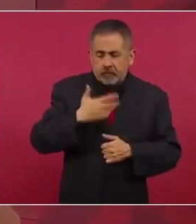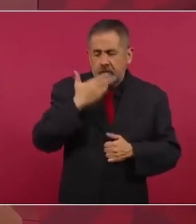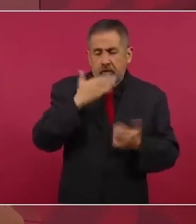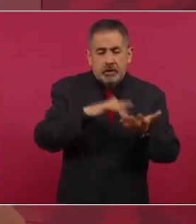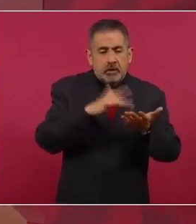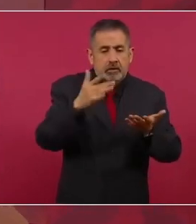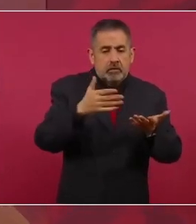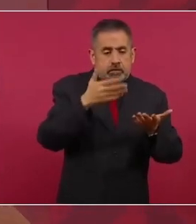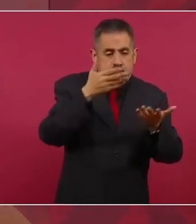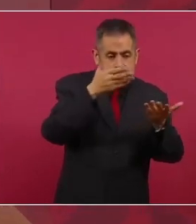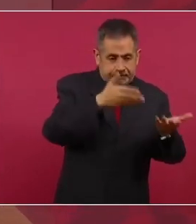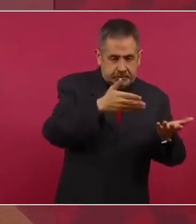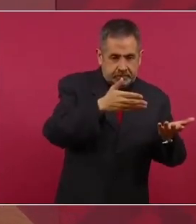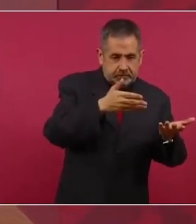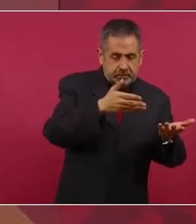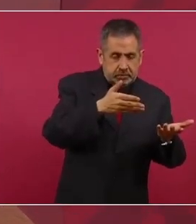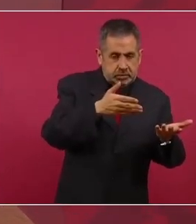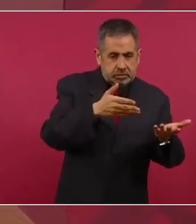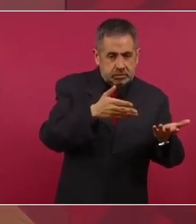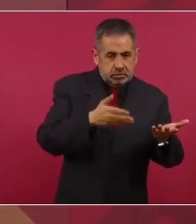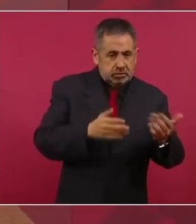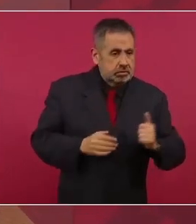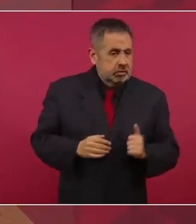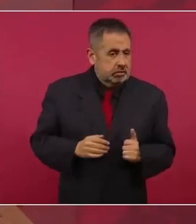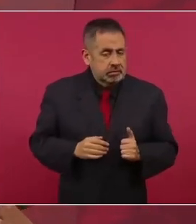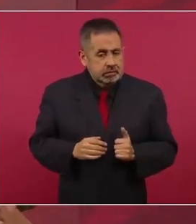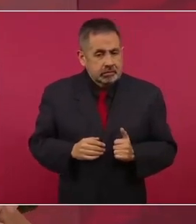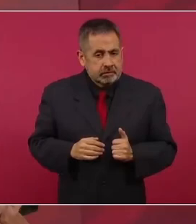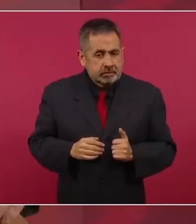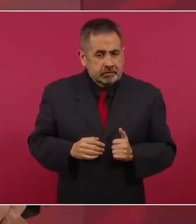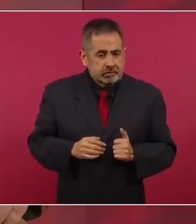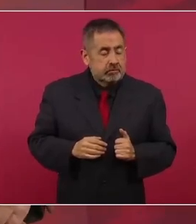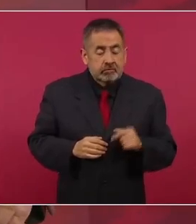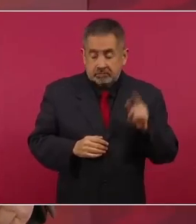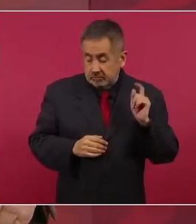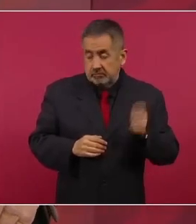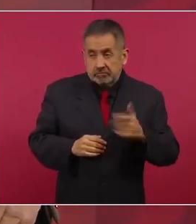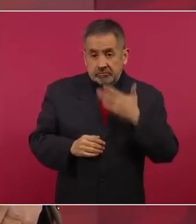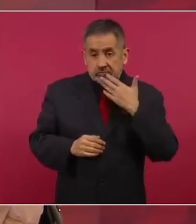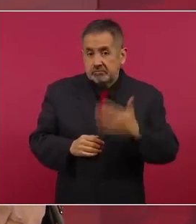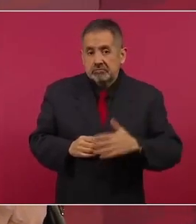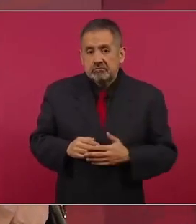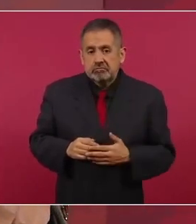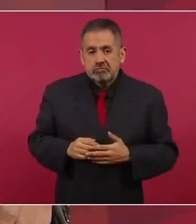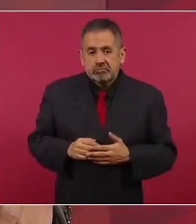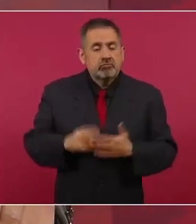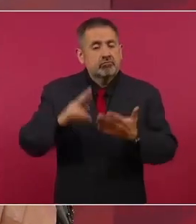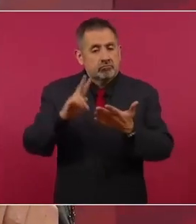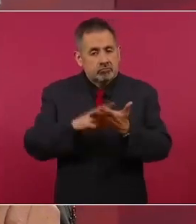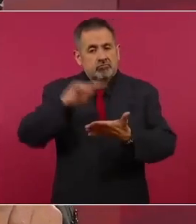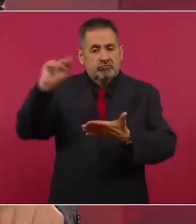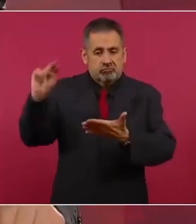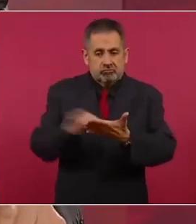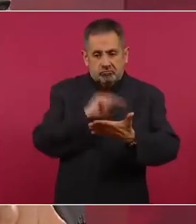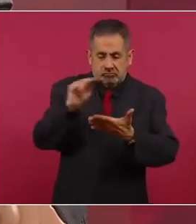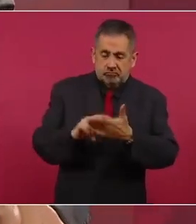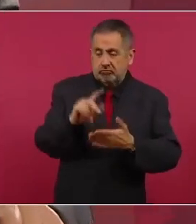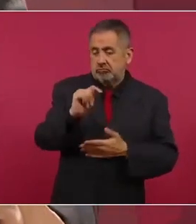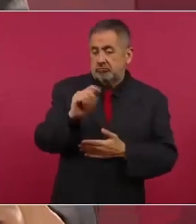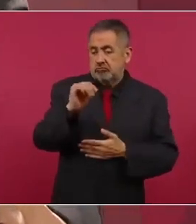porque se volvió a suscribir el tratado.